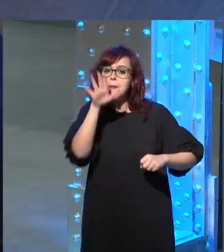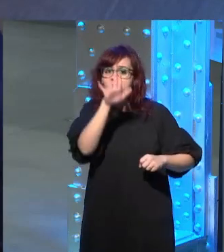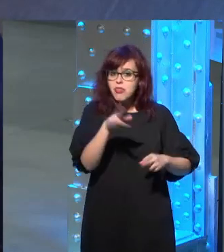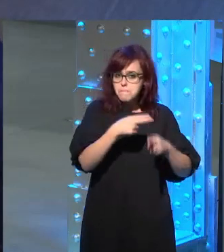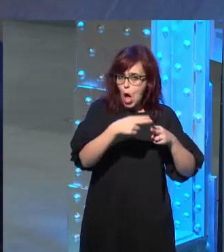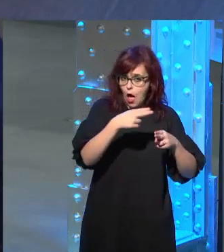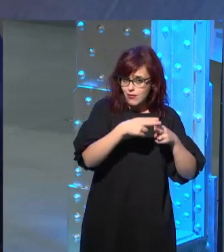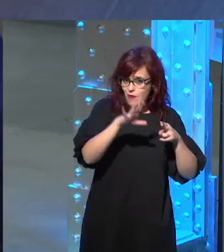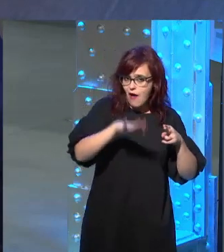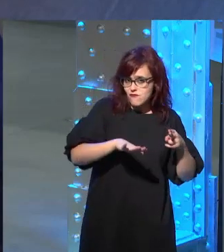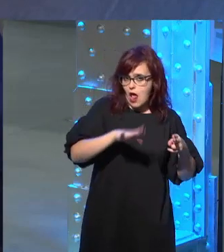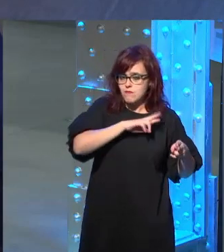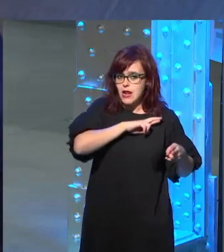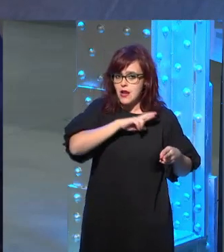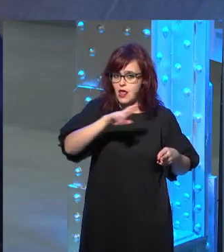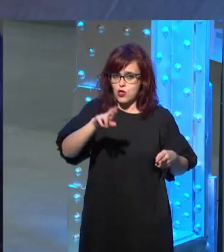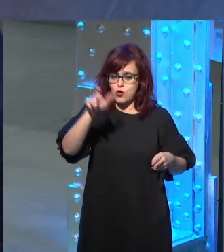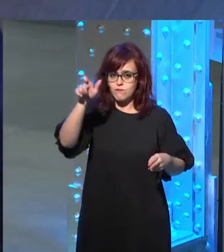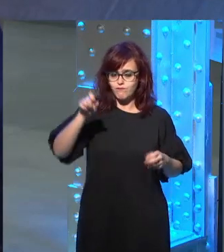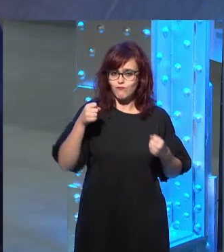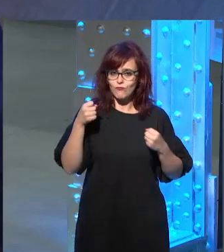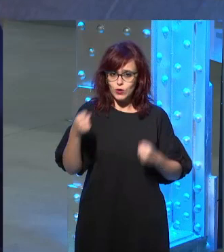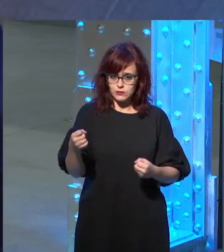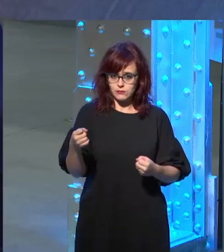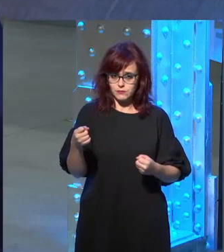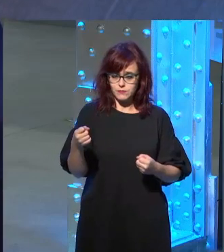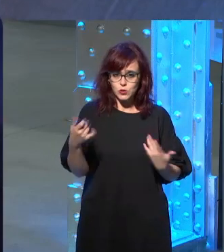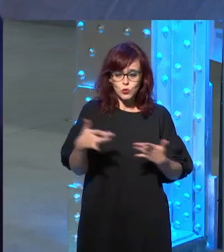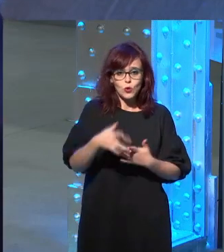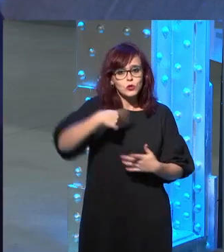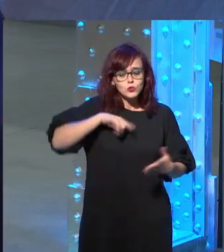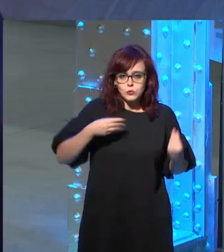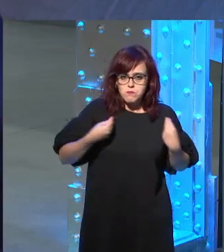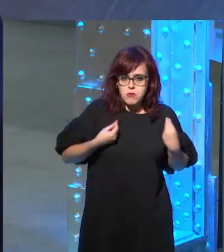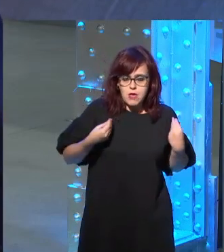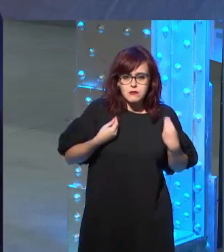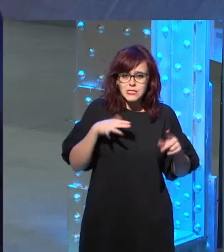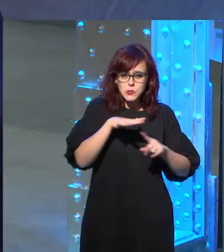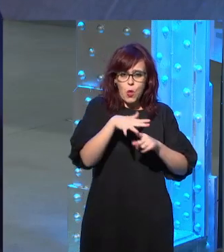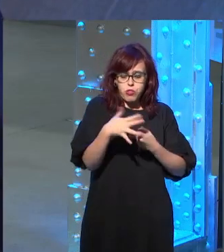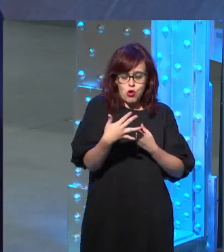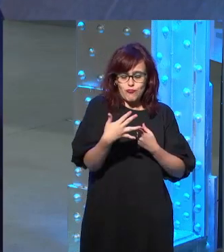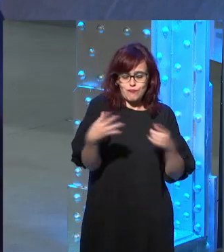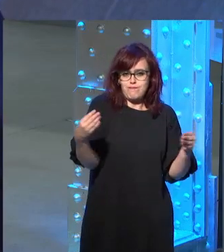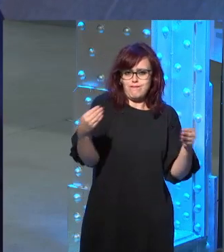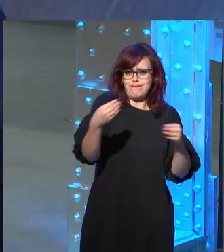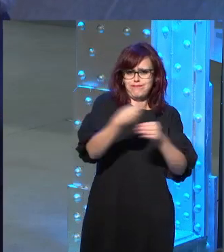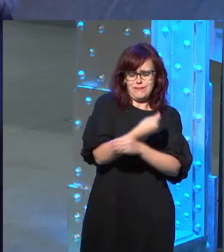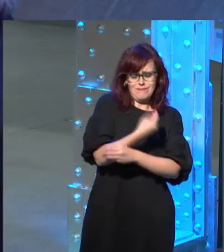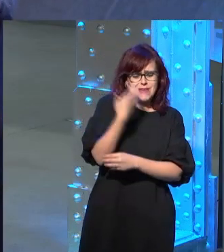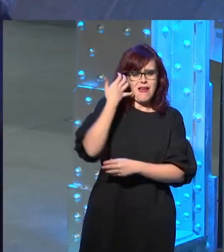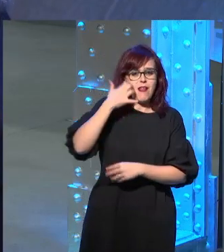es siempre siempre religiosa es curioso ¿no? vivimos esa gran paradoja hemos avanzado de una manera